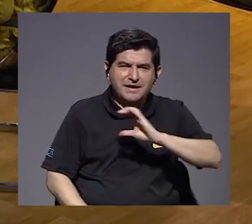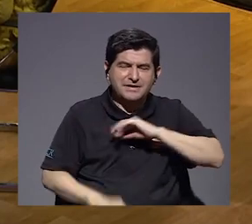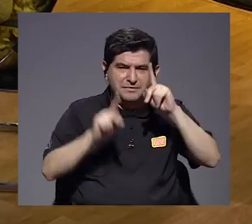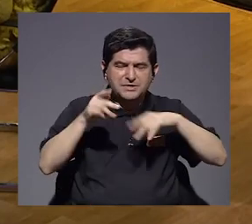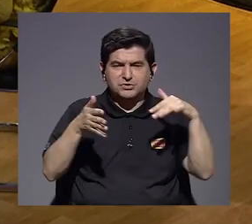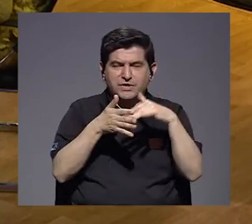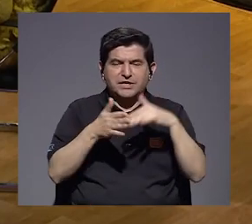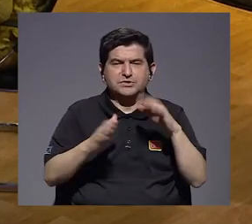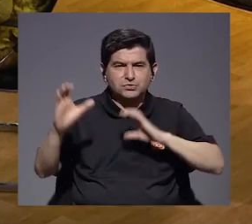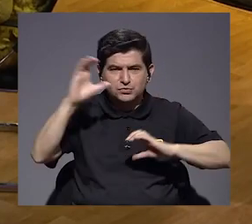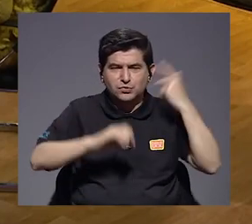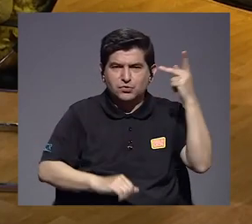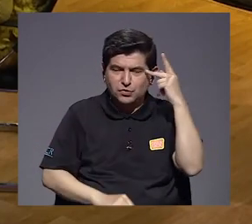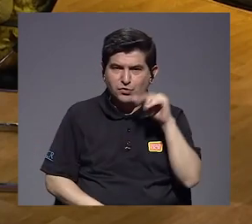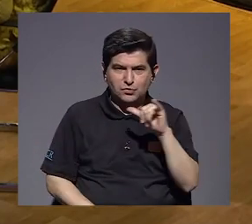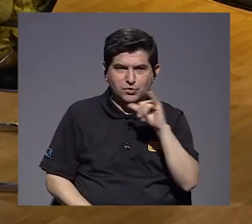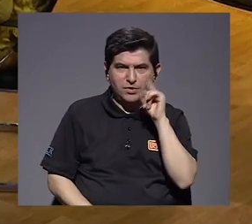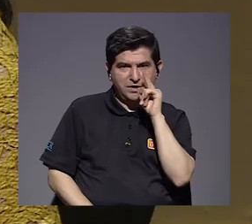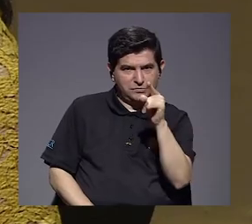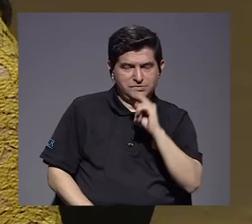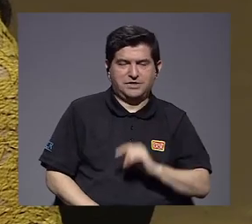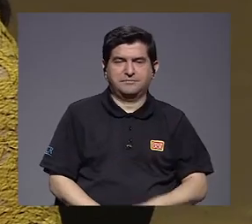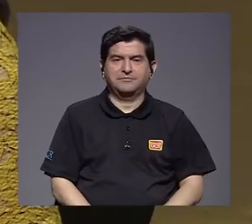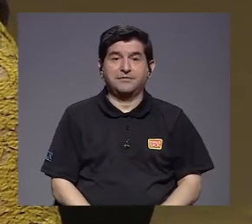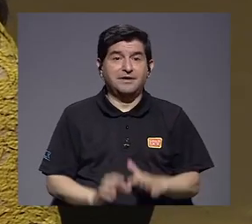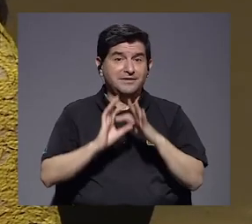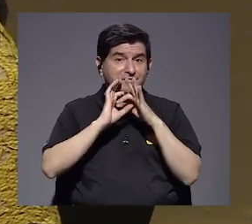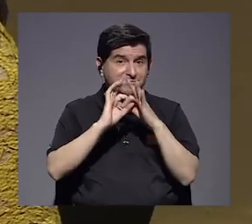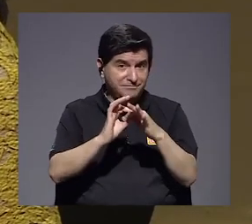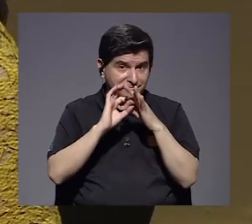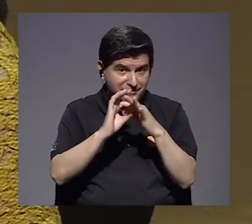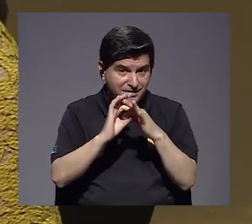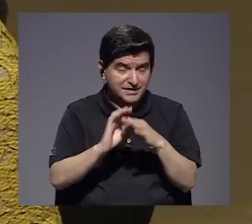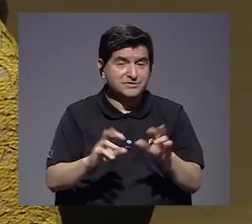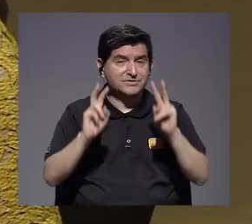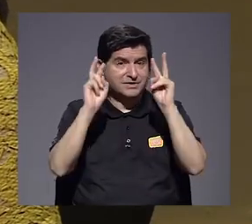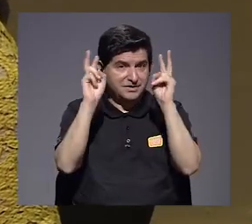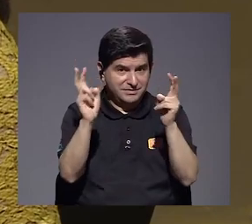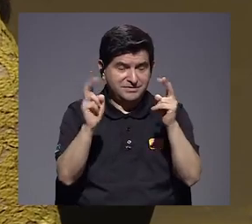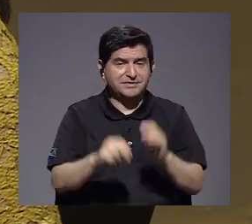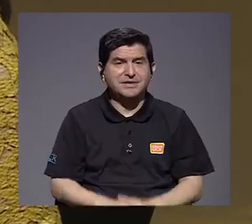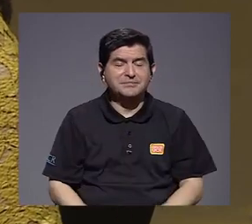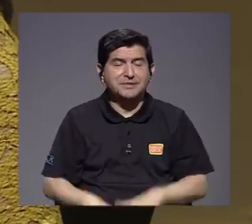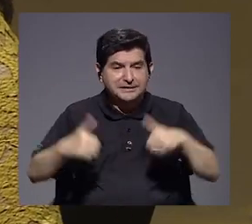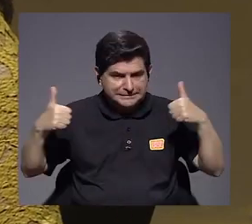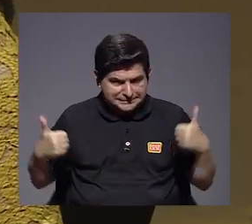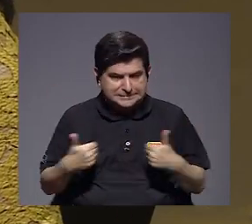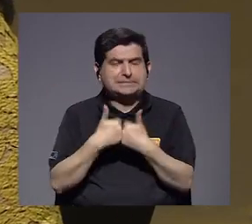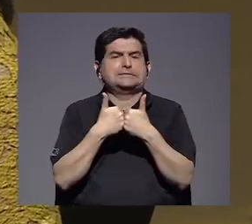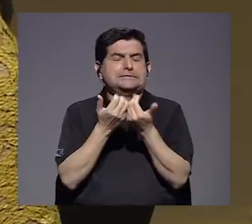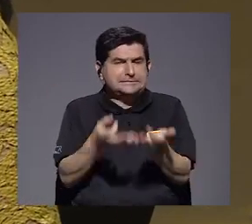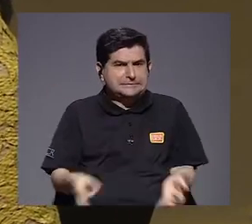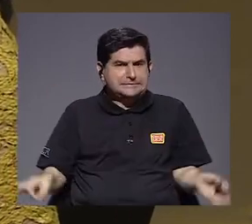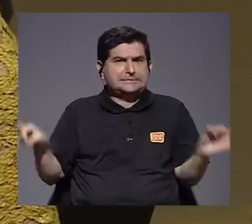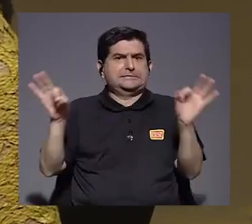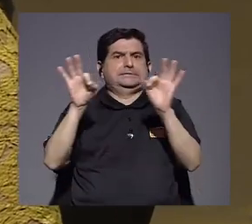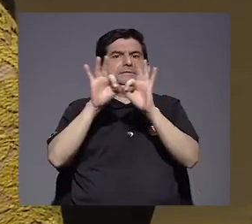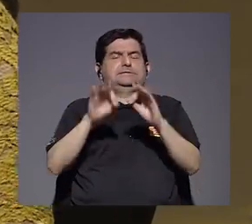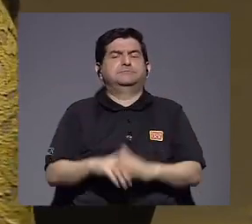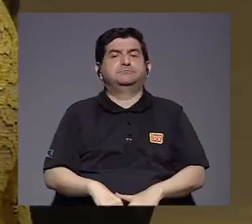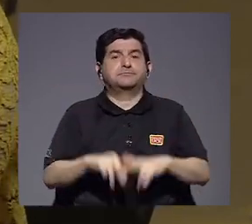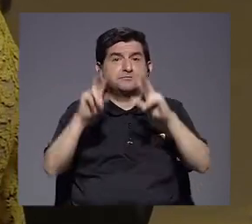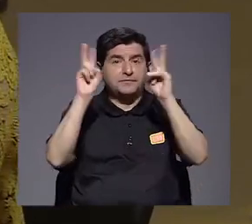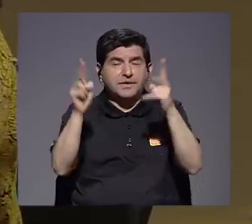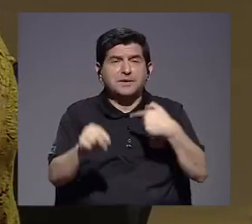alguien que estudió ciencias políticas como usted también. En relación con este tema, es un desafío fundamental. Además,